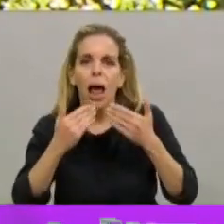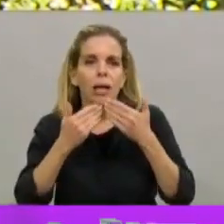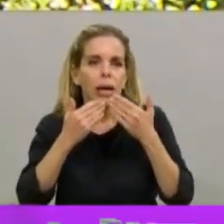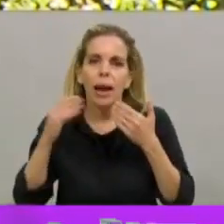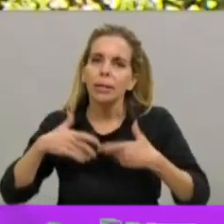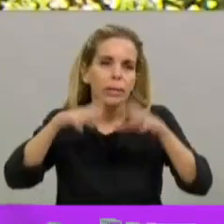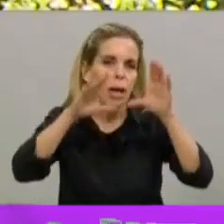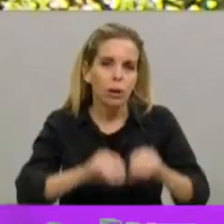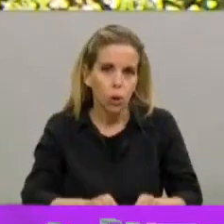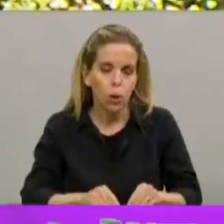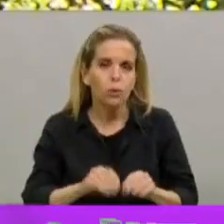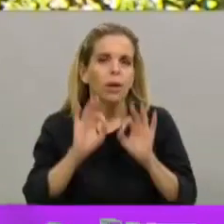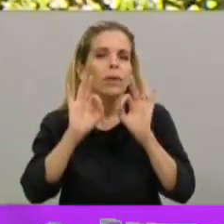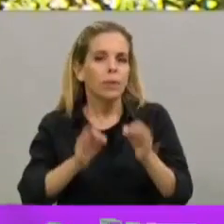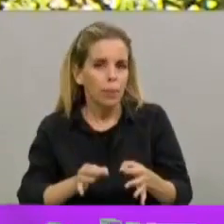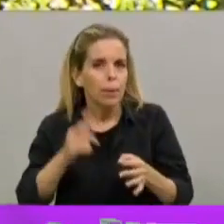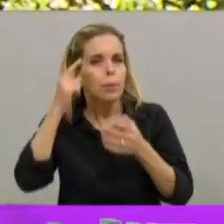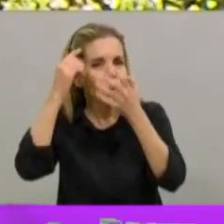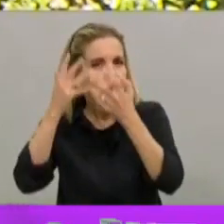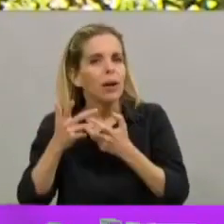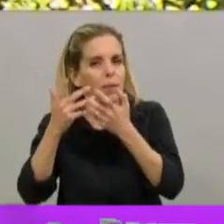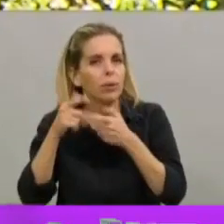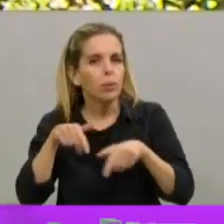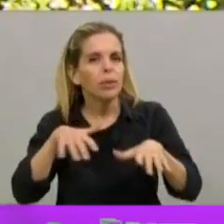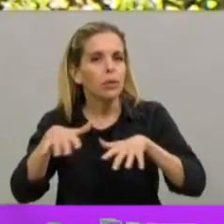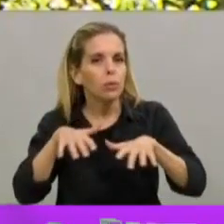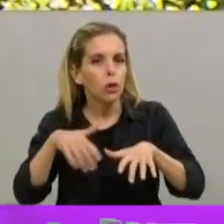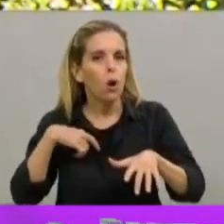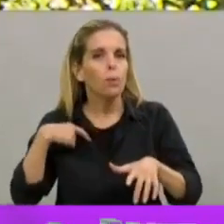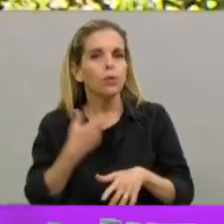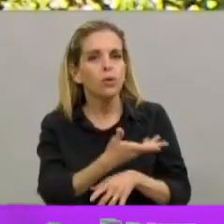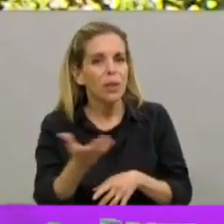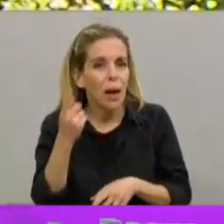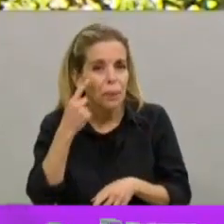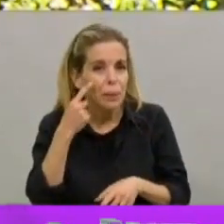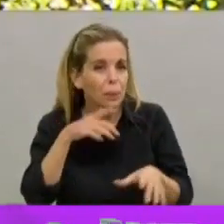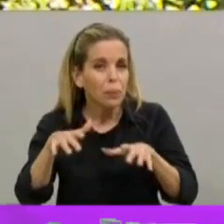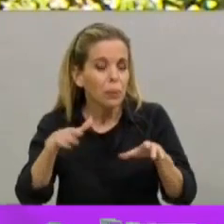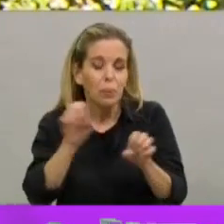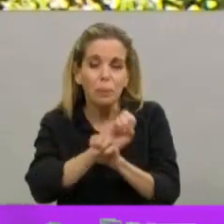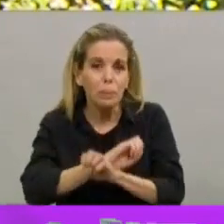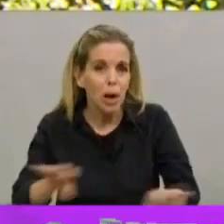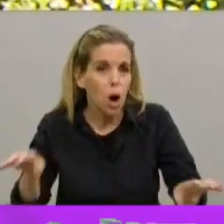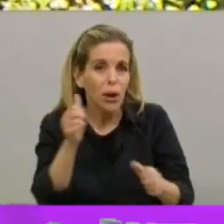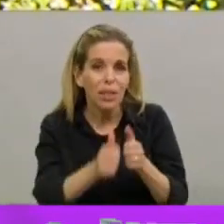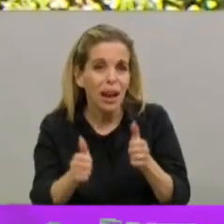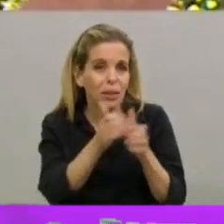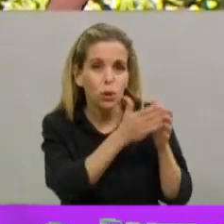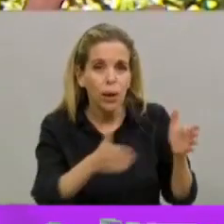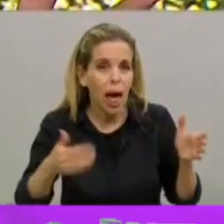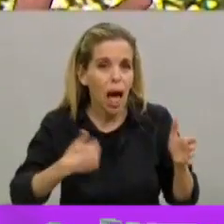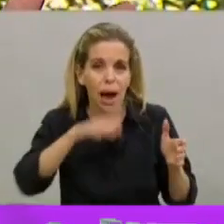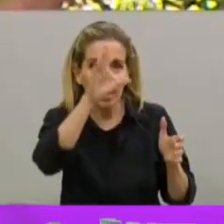Somos conscientes que estamos viviendo como sociedad uno de los momentos más difíciles de nuestra historia. Pero trabajando en equipo,